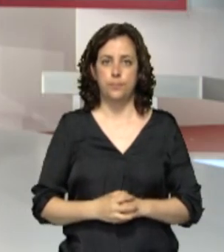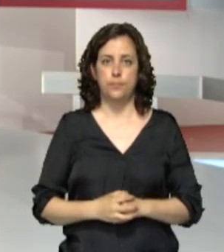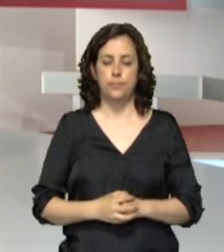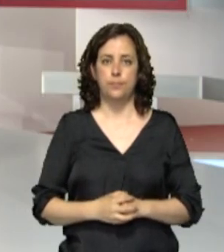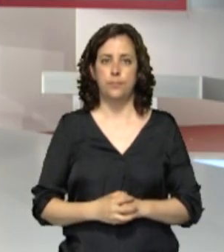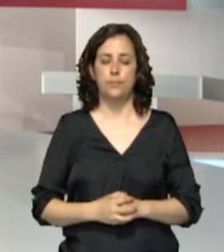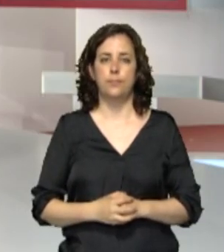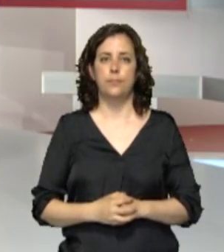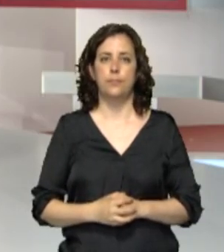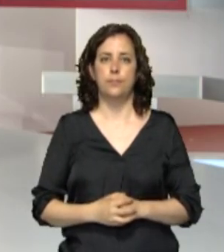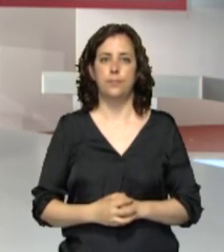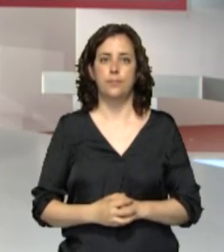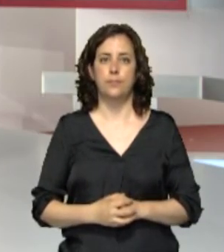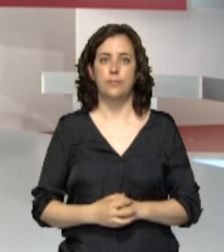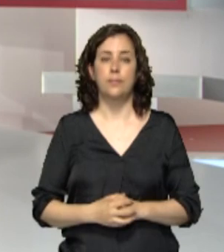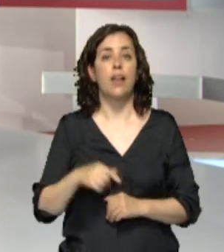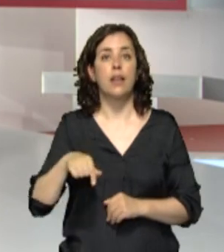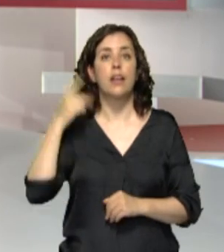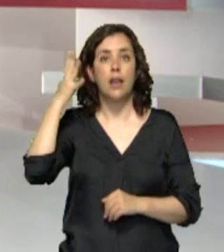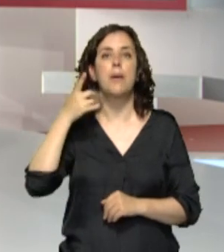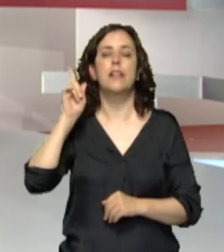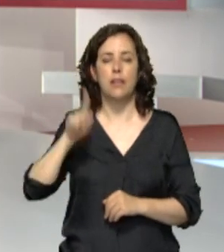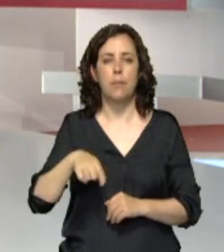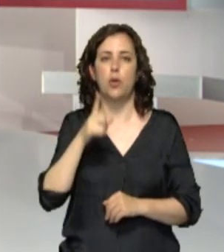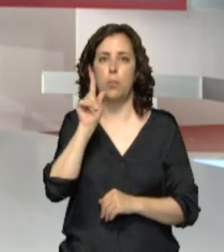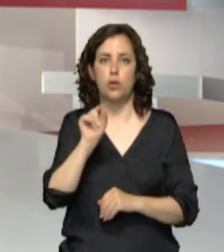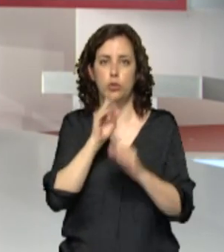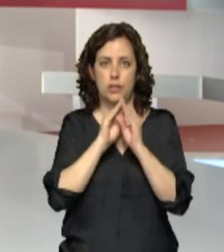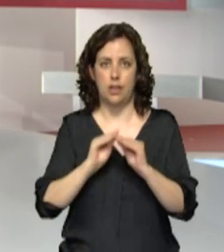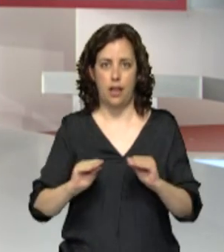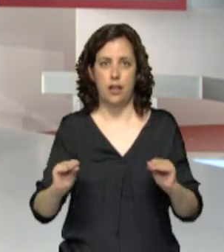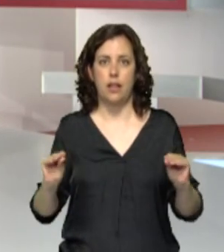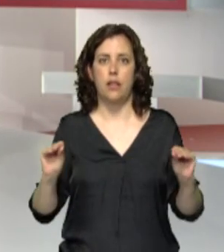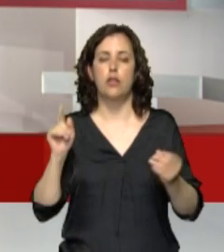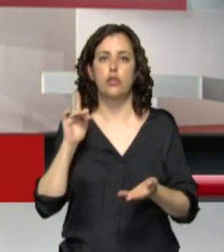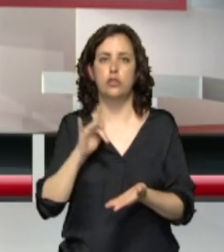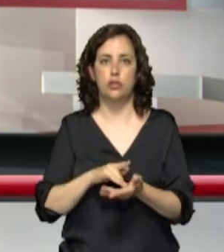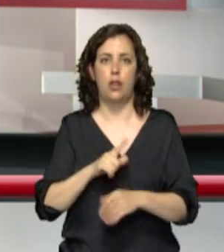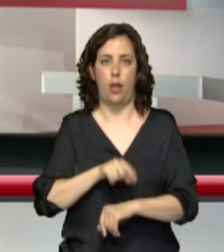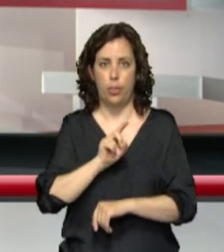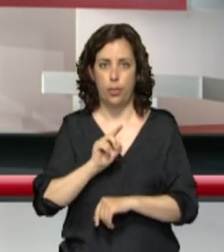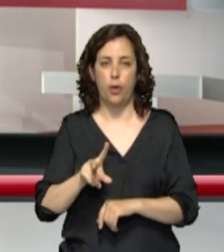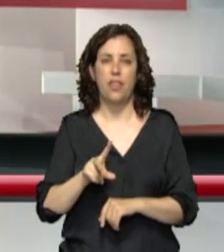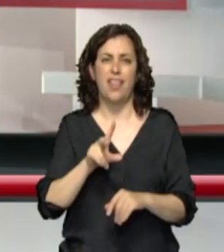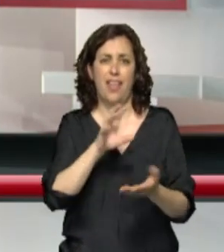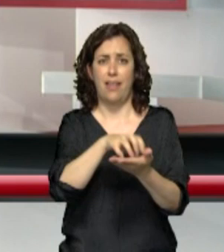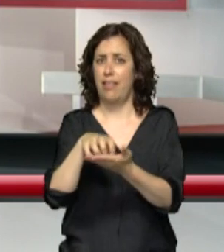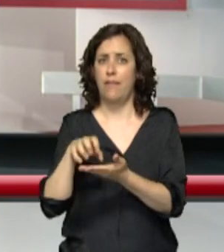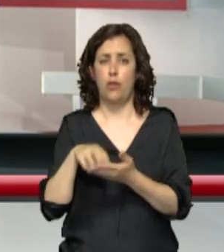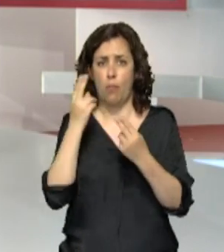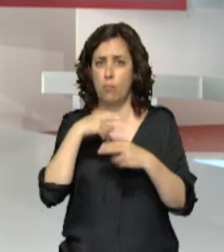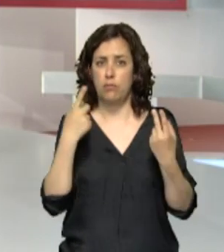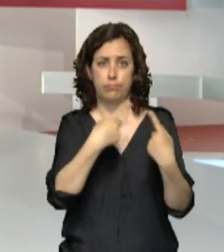Bueno, precisamente en nuestra comunidad también se ha guardado ese minuto de silencio a mediodía en diferentes edificios públicos. El